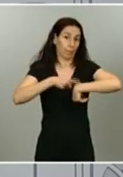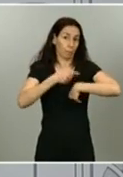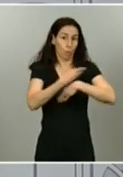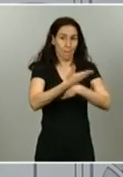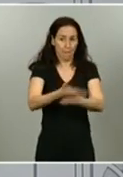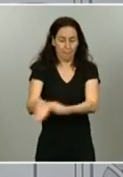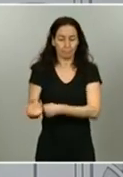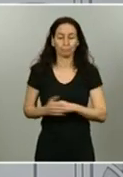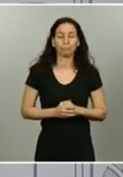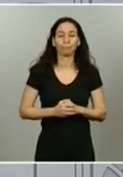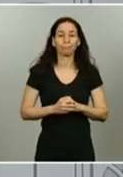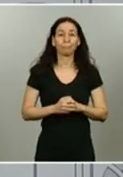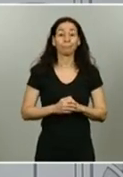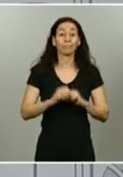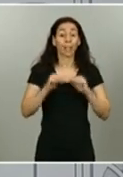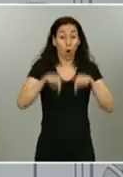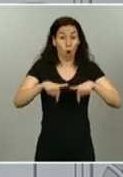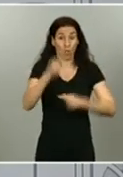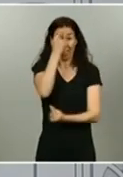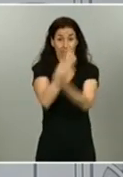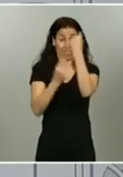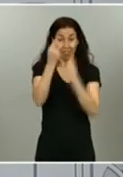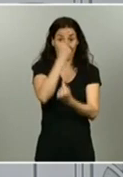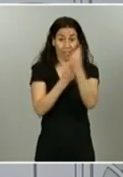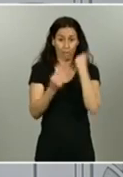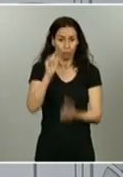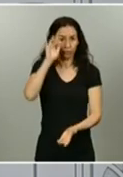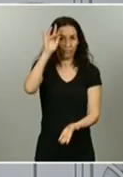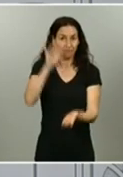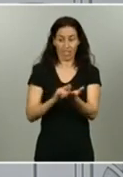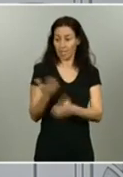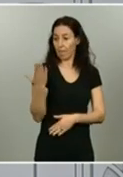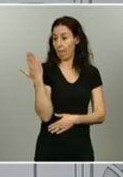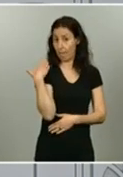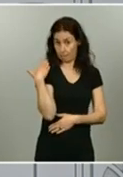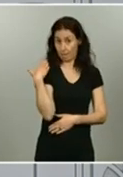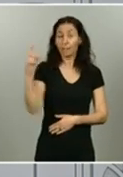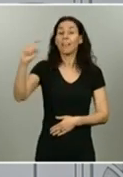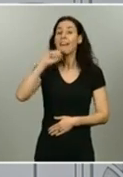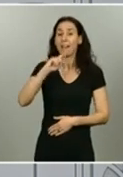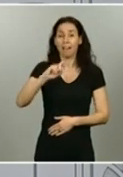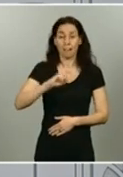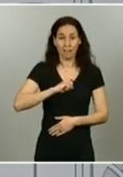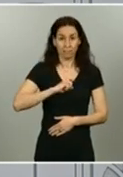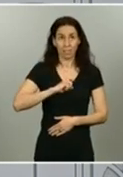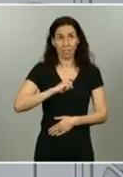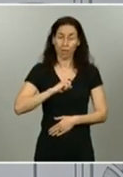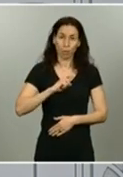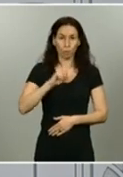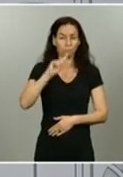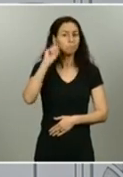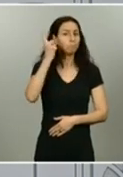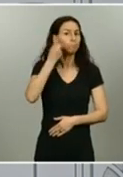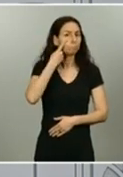Introduciendo ya los datos de hoy, a fecha de ayer se diagnosticaron ayer